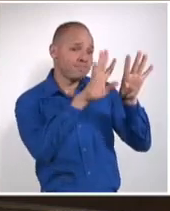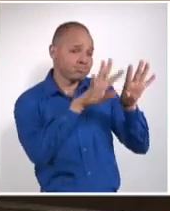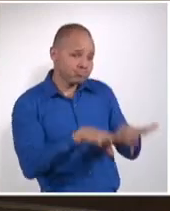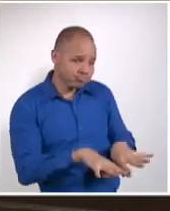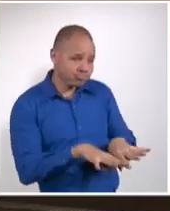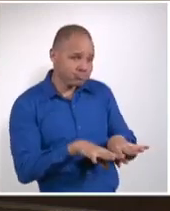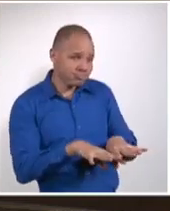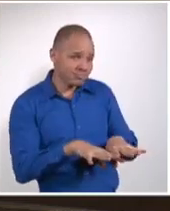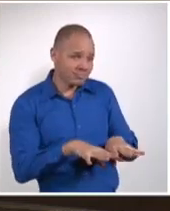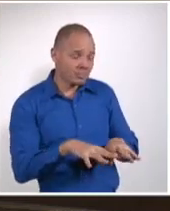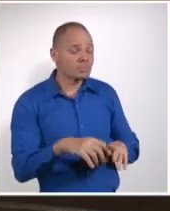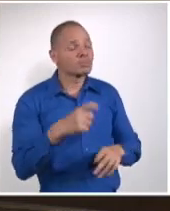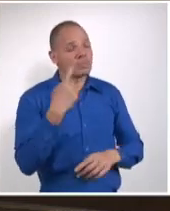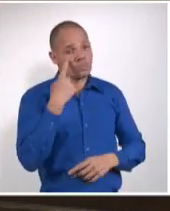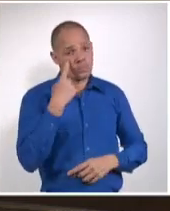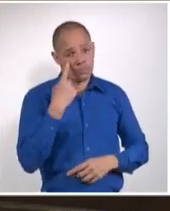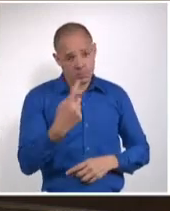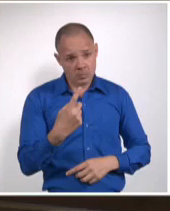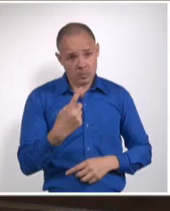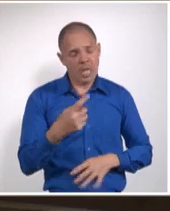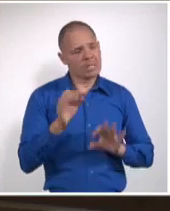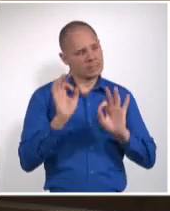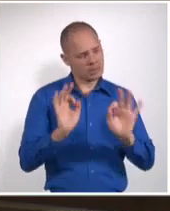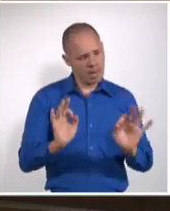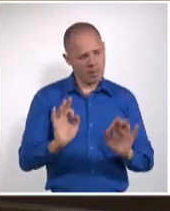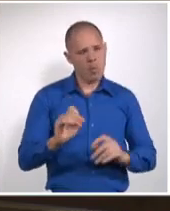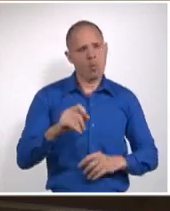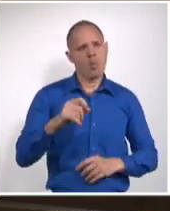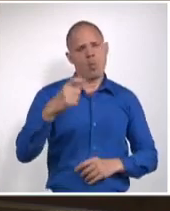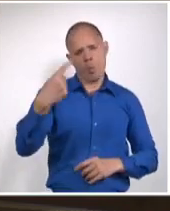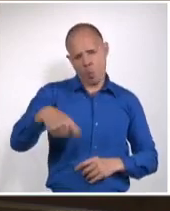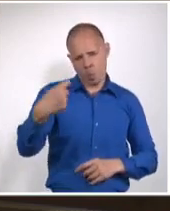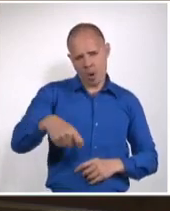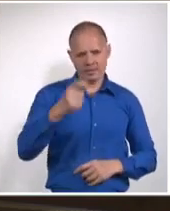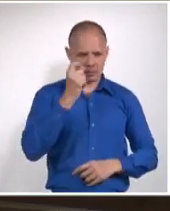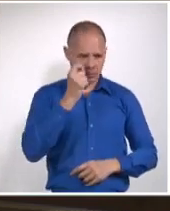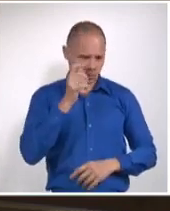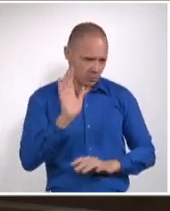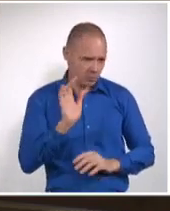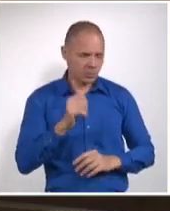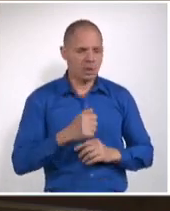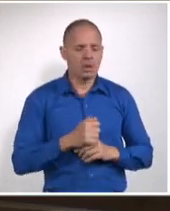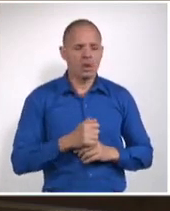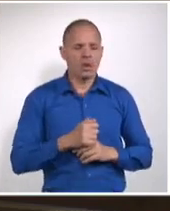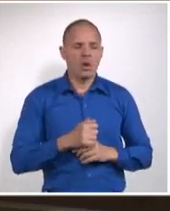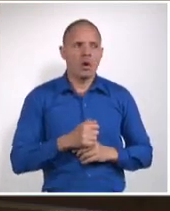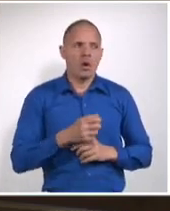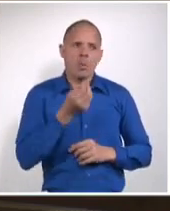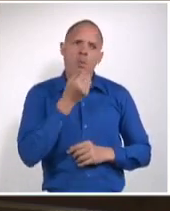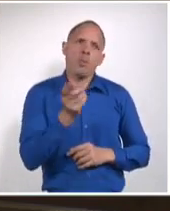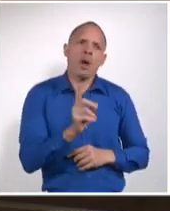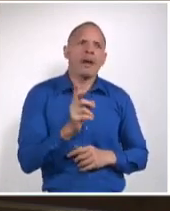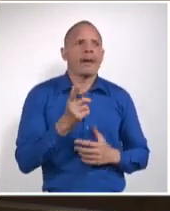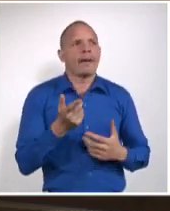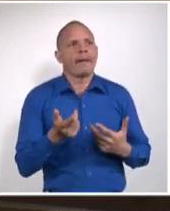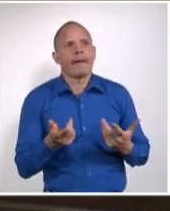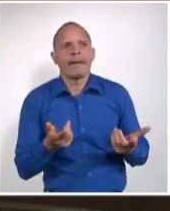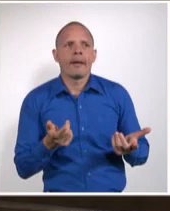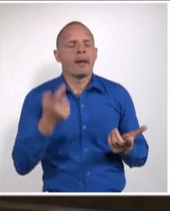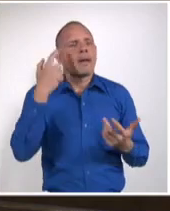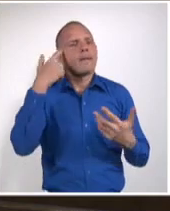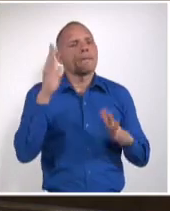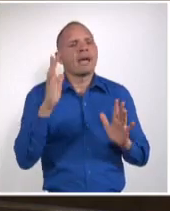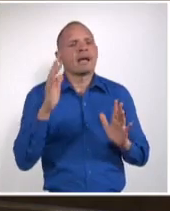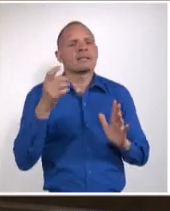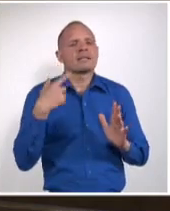supuesto, siempre los jueces a la hora de poder valorar un caso de este tipo no podemos desatender el debido proceso,